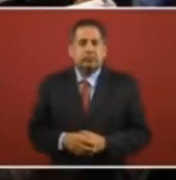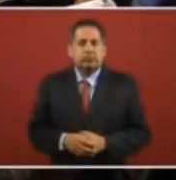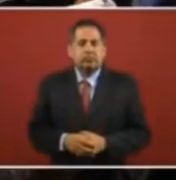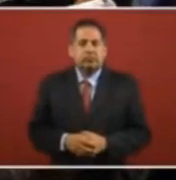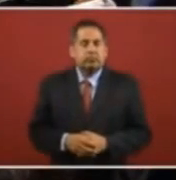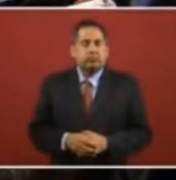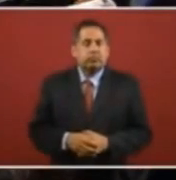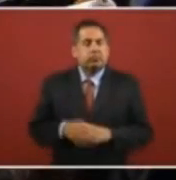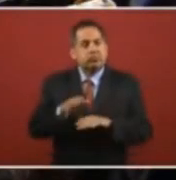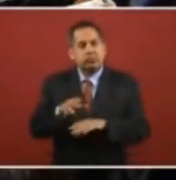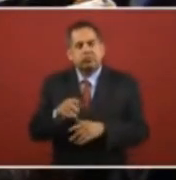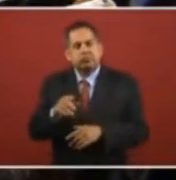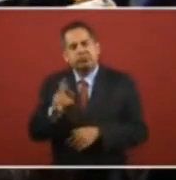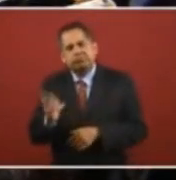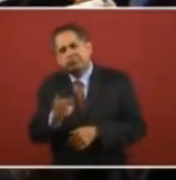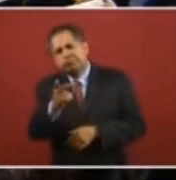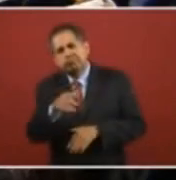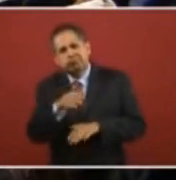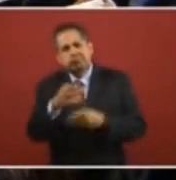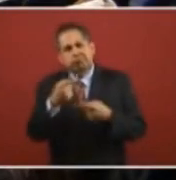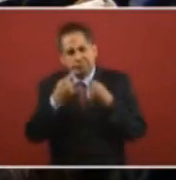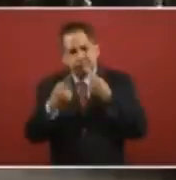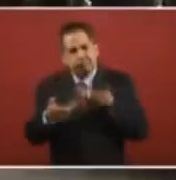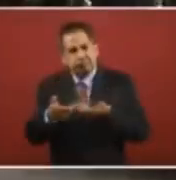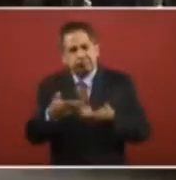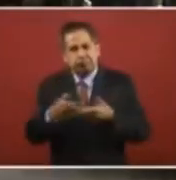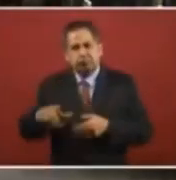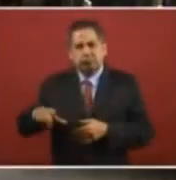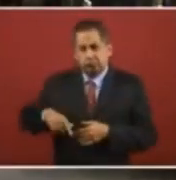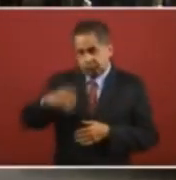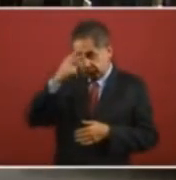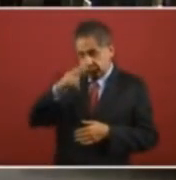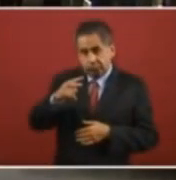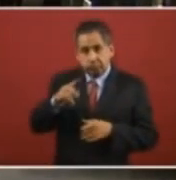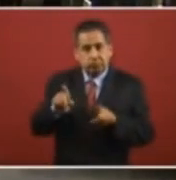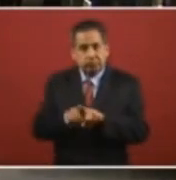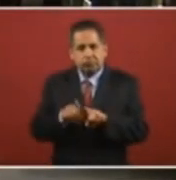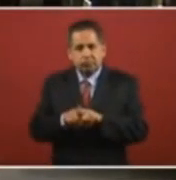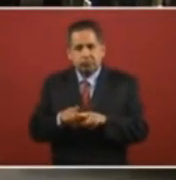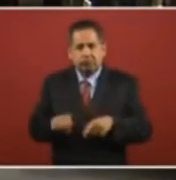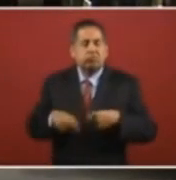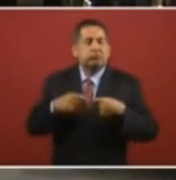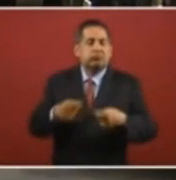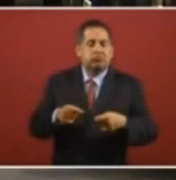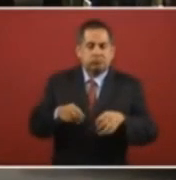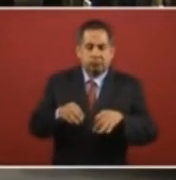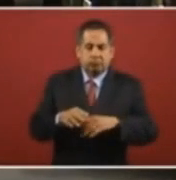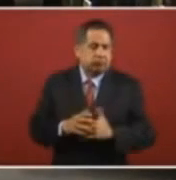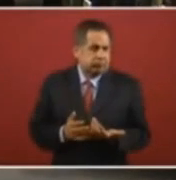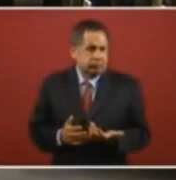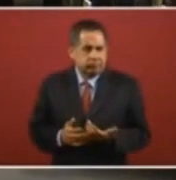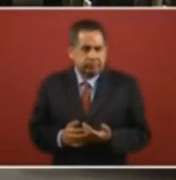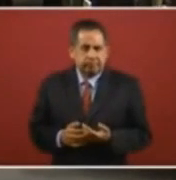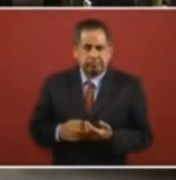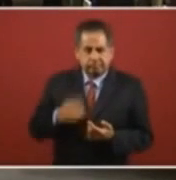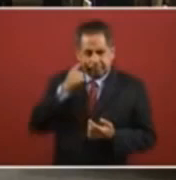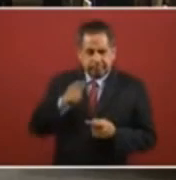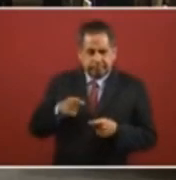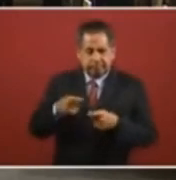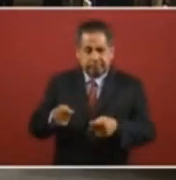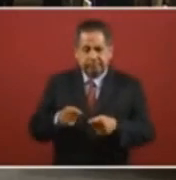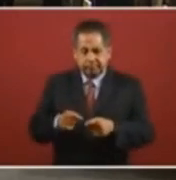negociaciones para que pueda luchar el gobierno de México en este sentido y les den prioridad a nuestros mexicanos